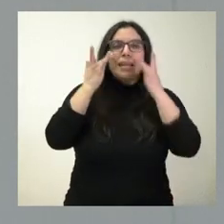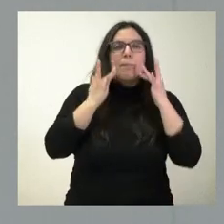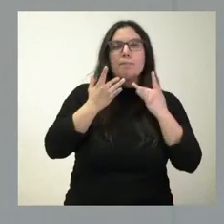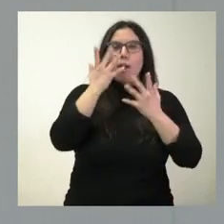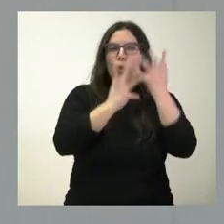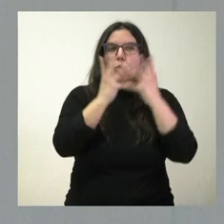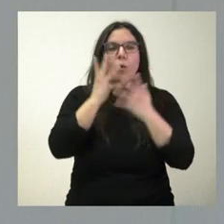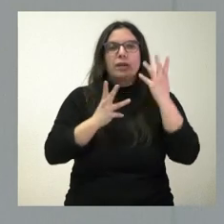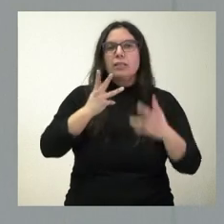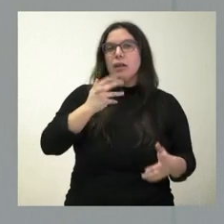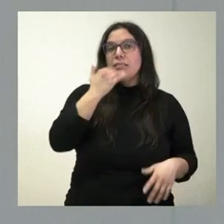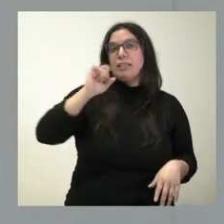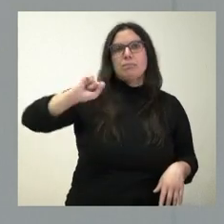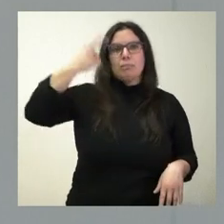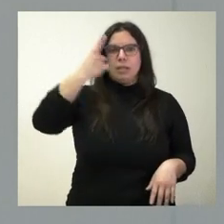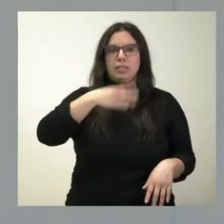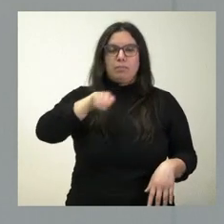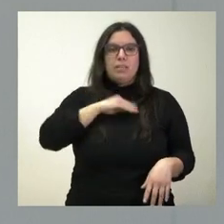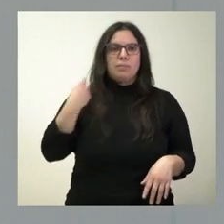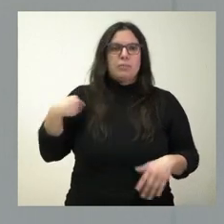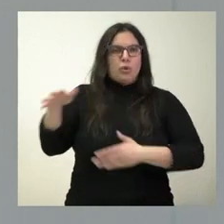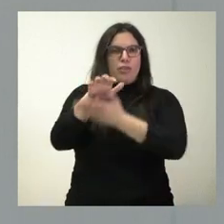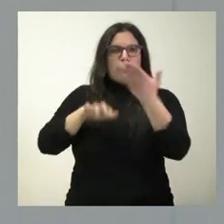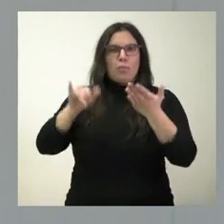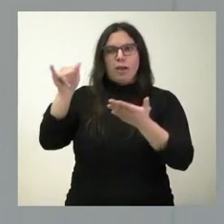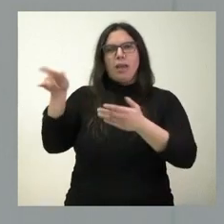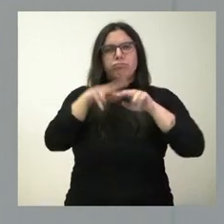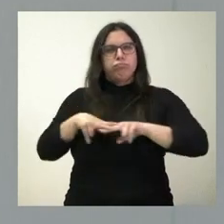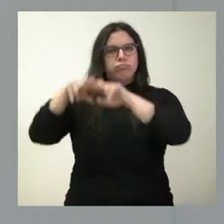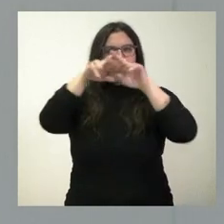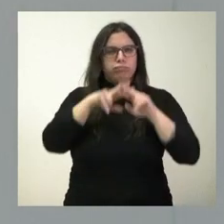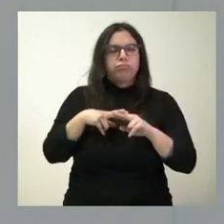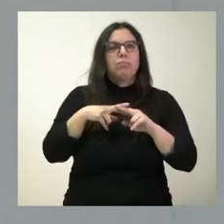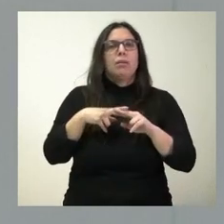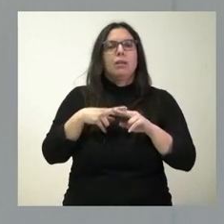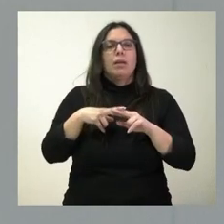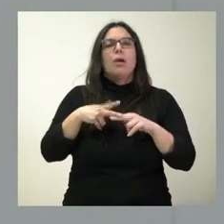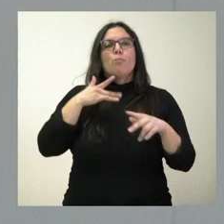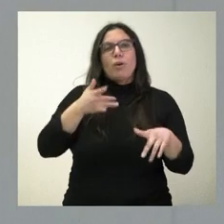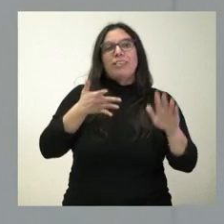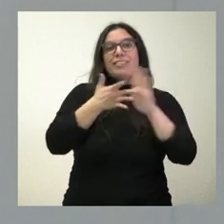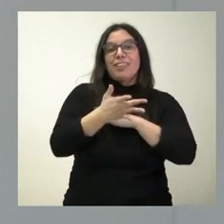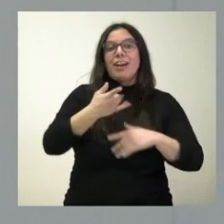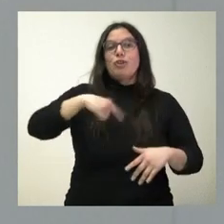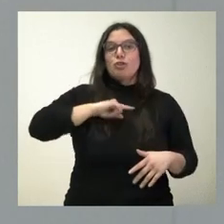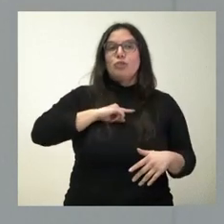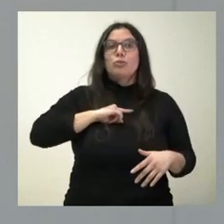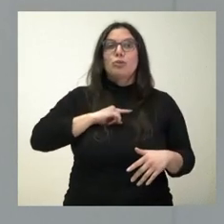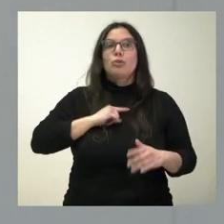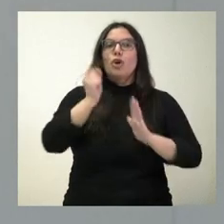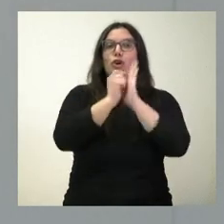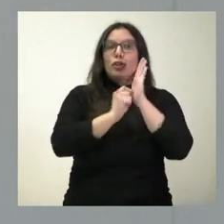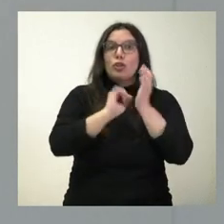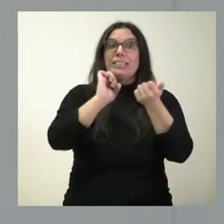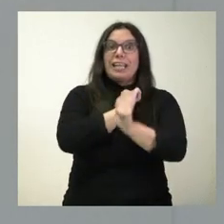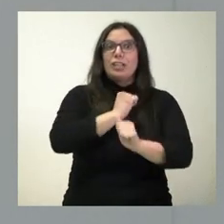como señala el informe Moody's como agencia de calificación y que nos permite acceder en el mercado a condiciones crediticias